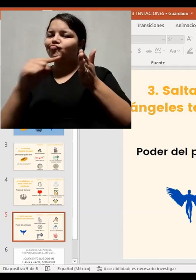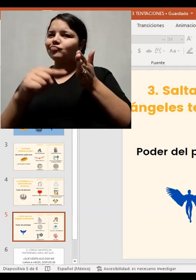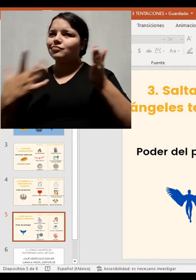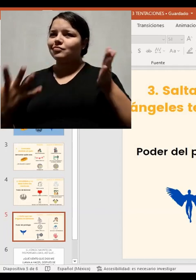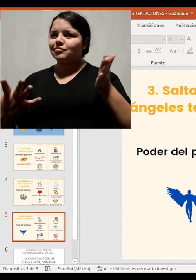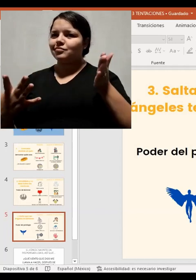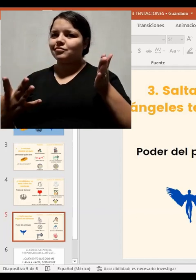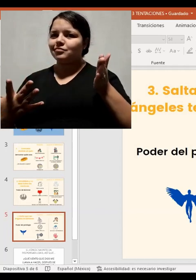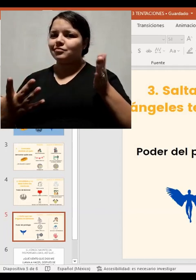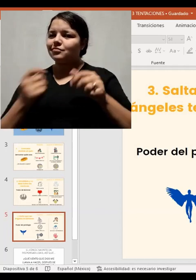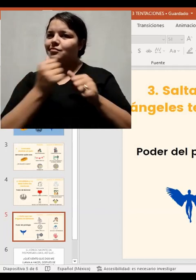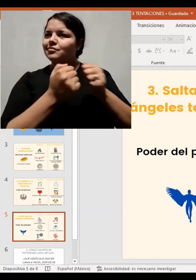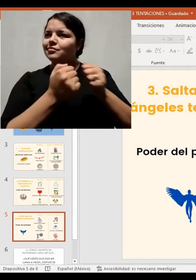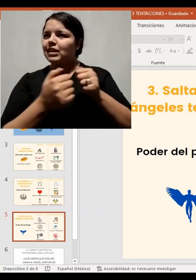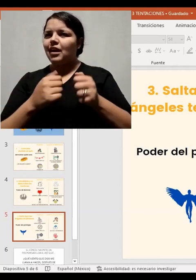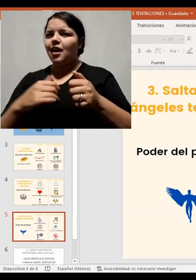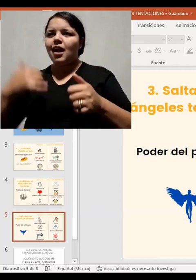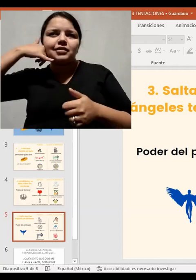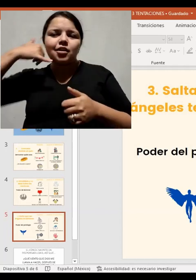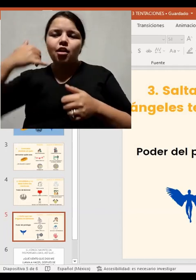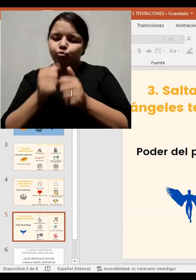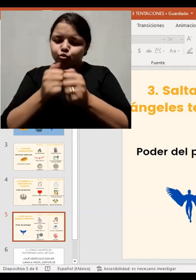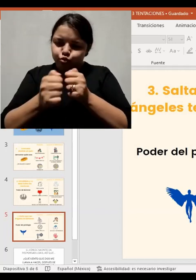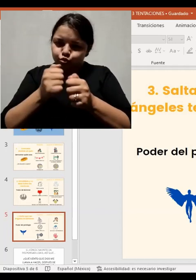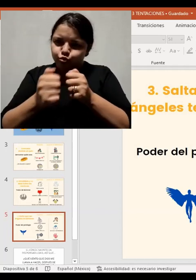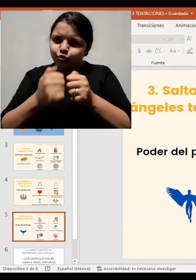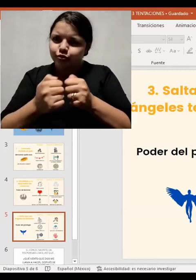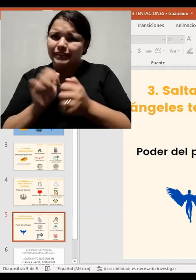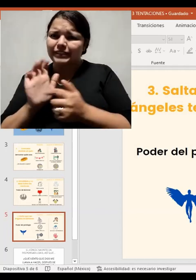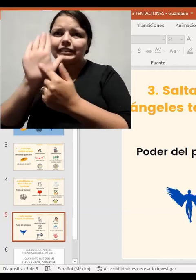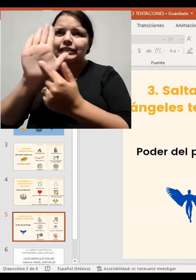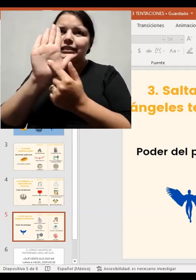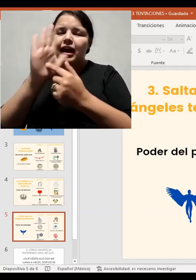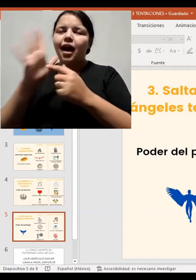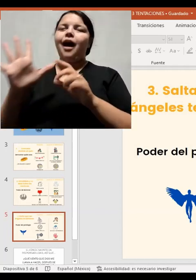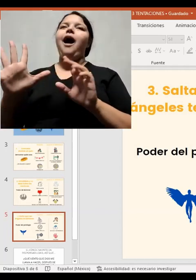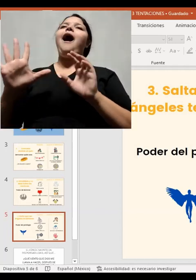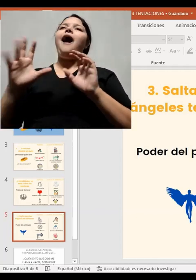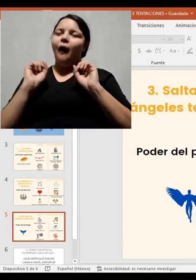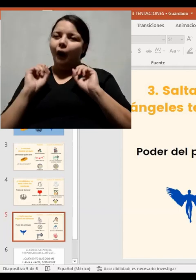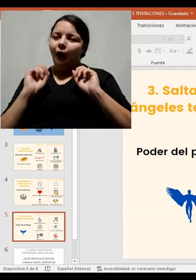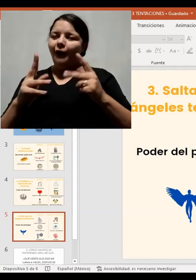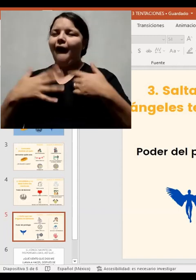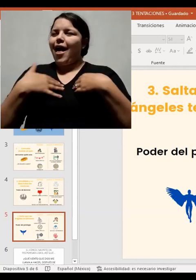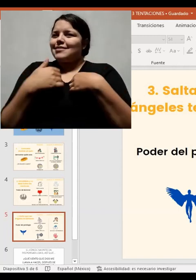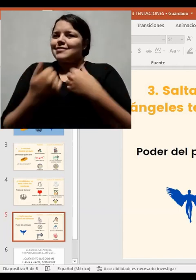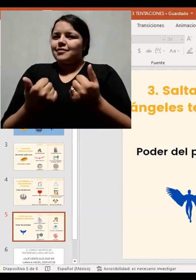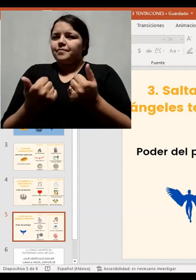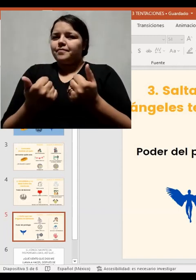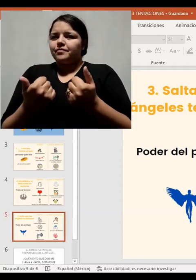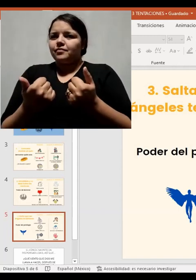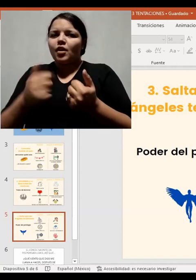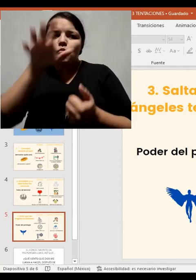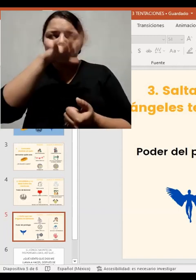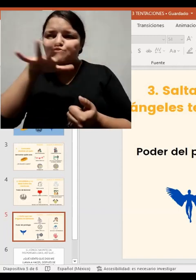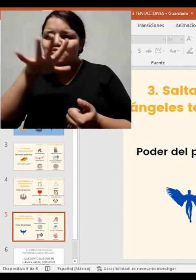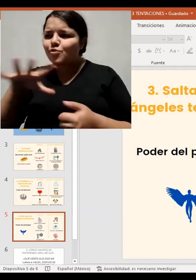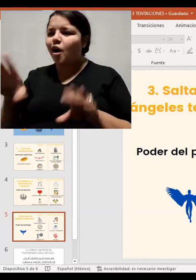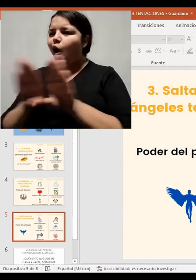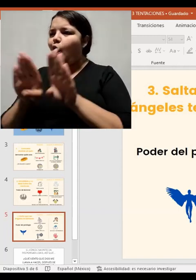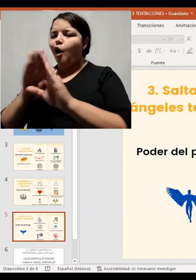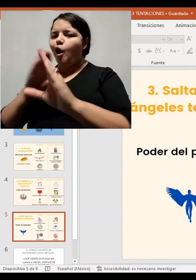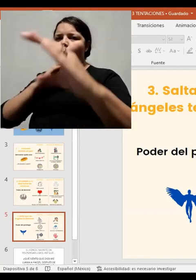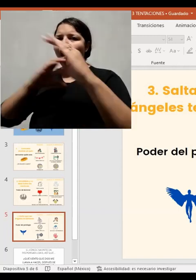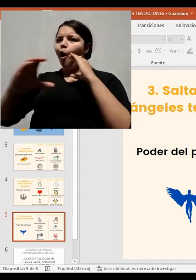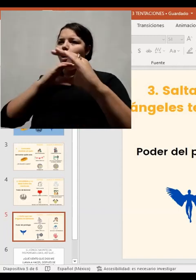¿no? Como si yo fuera a otro país, no hablan mi idioma y me buscan la manera, ¿sí? Pero